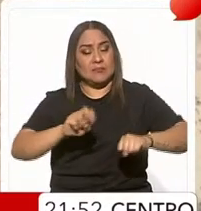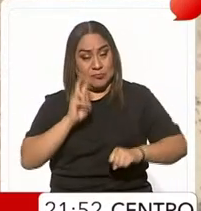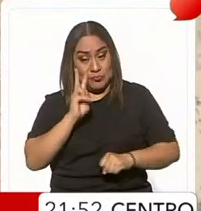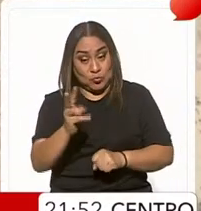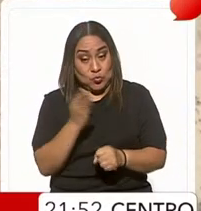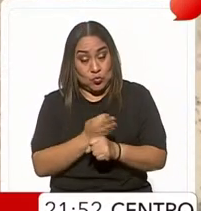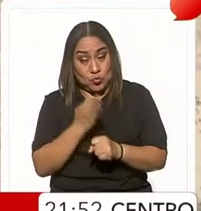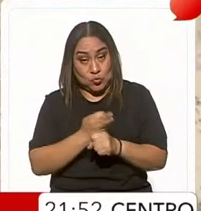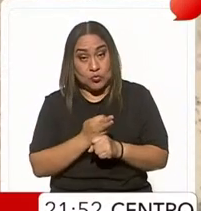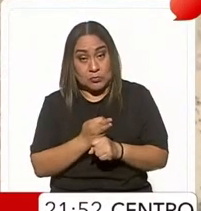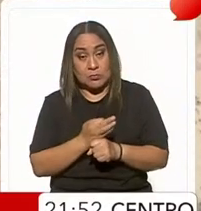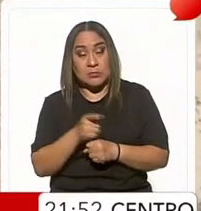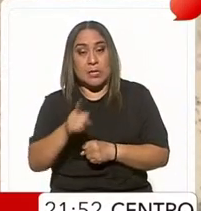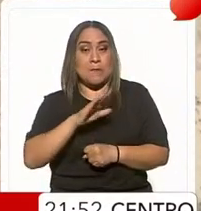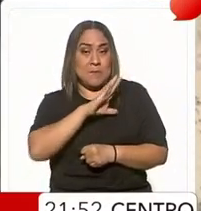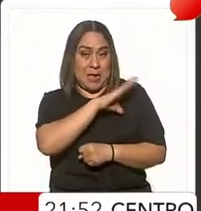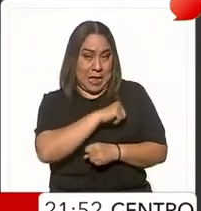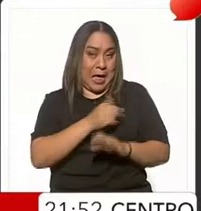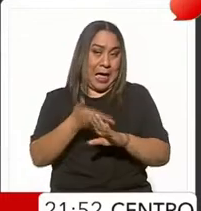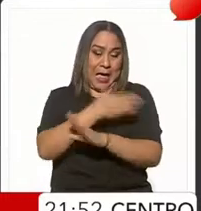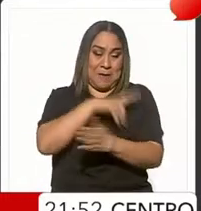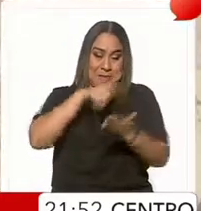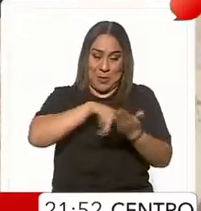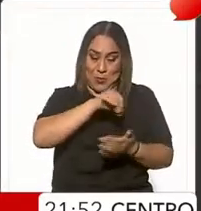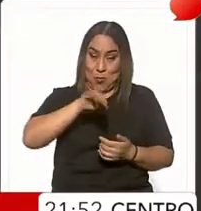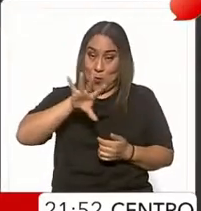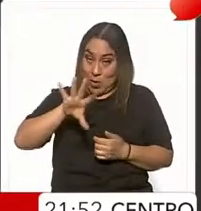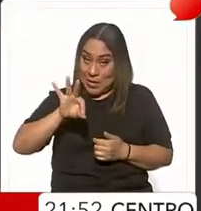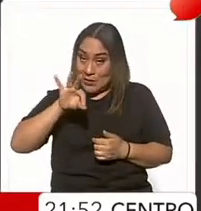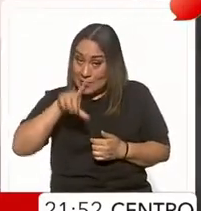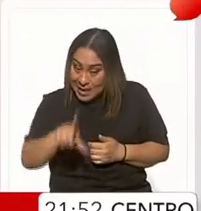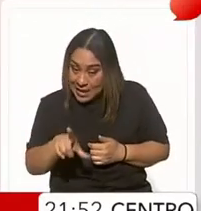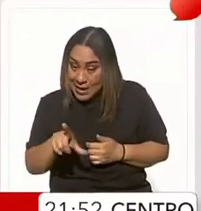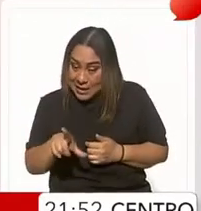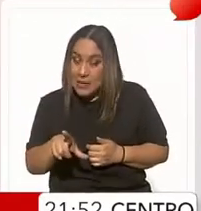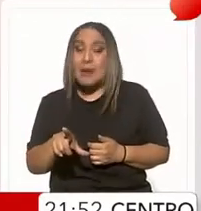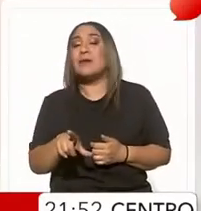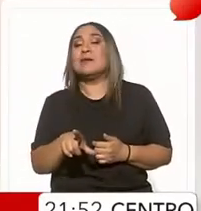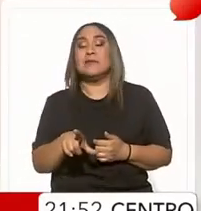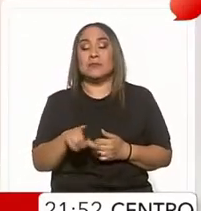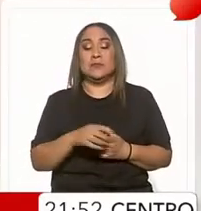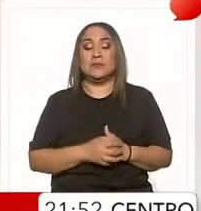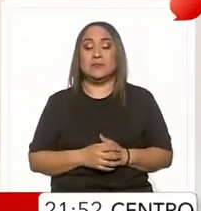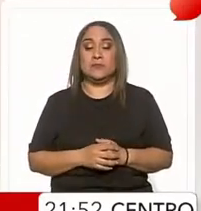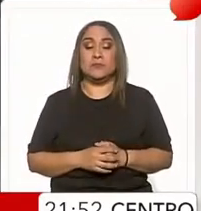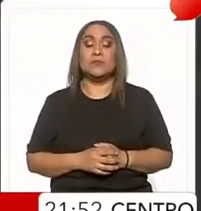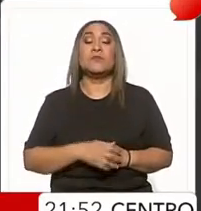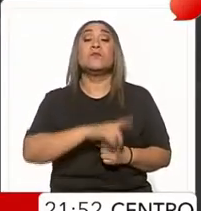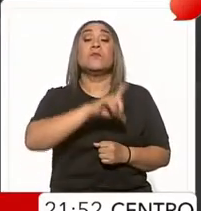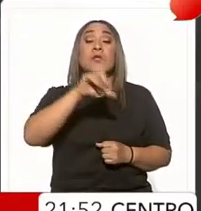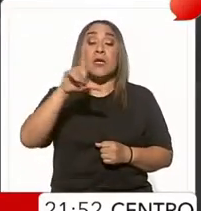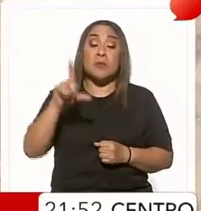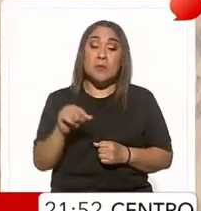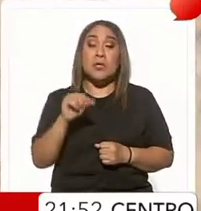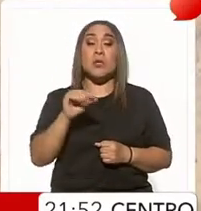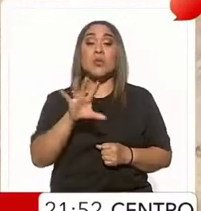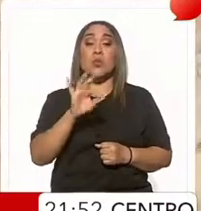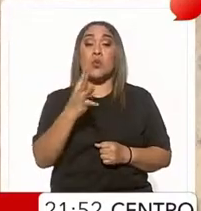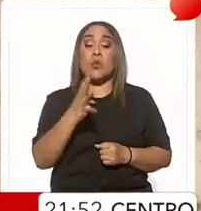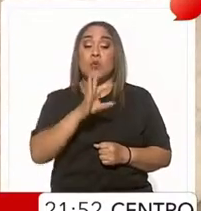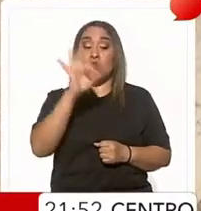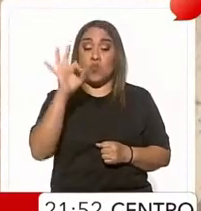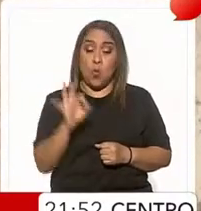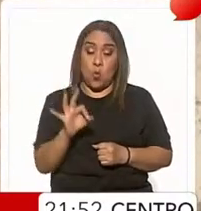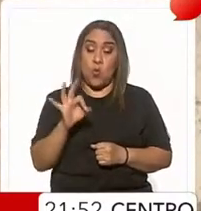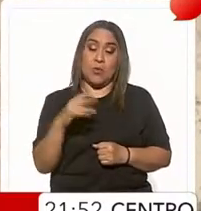pantalla era el estatus de palestina en 1947 esto tras la primera partición luego quedó en 44%